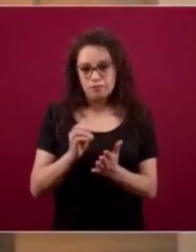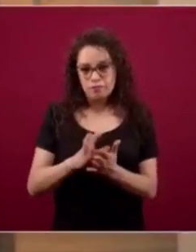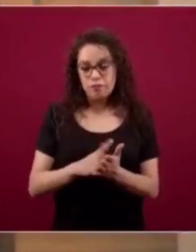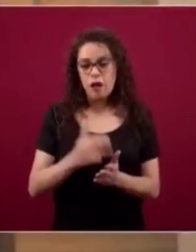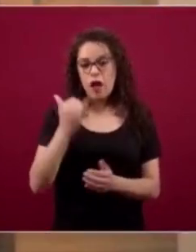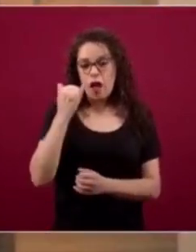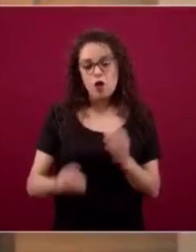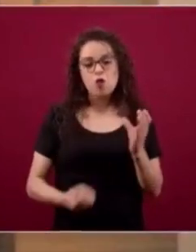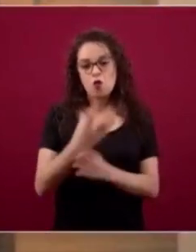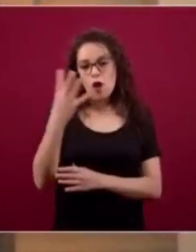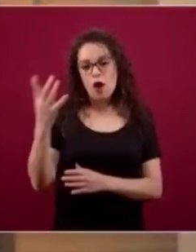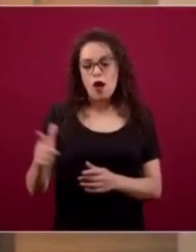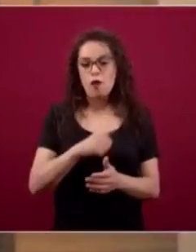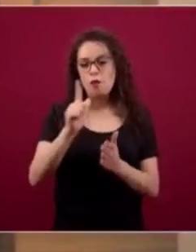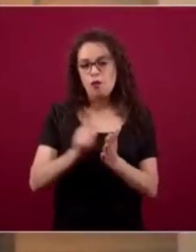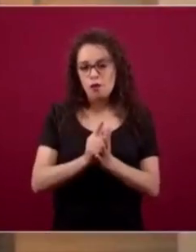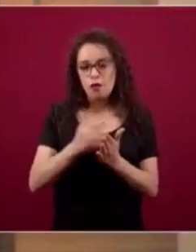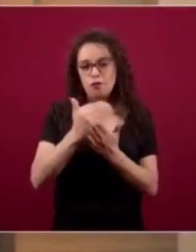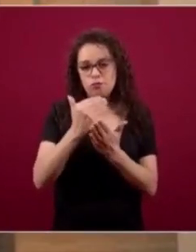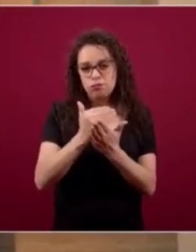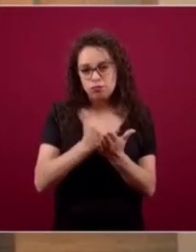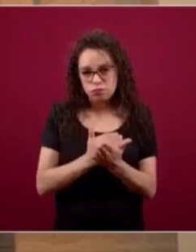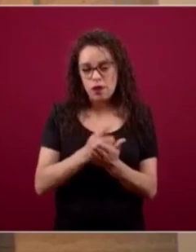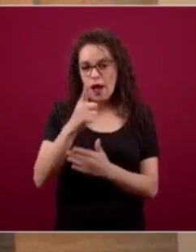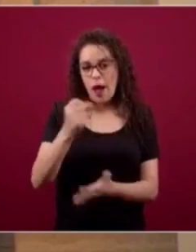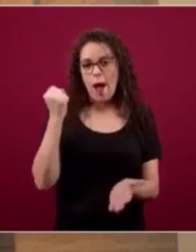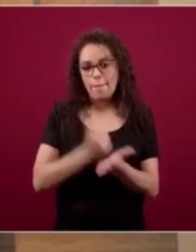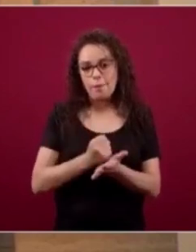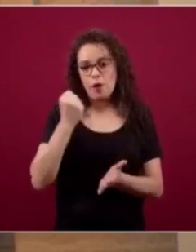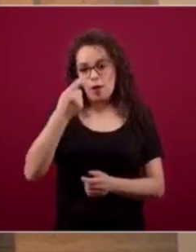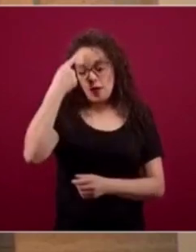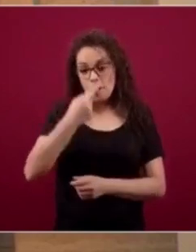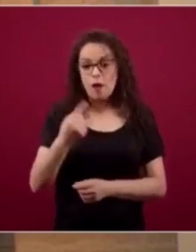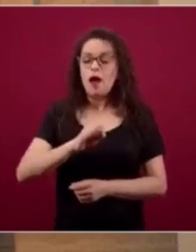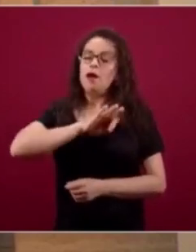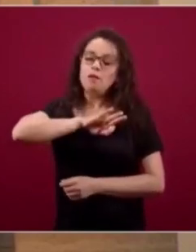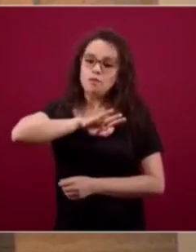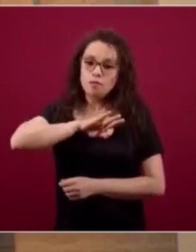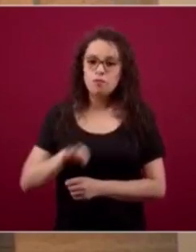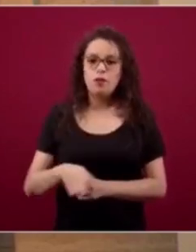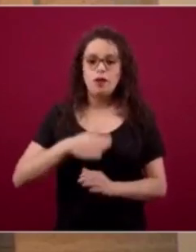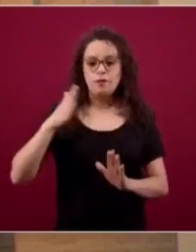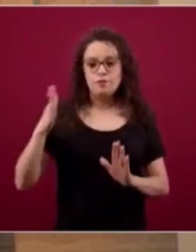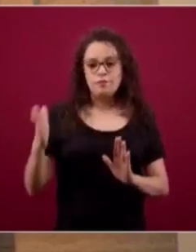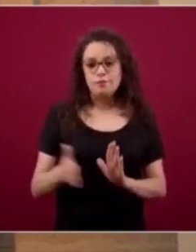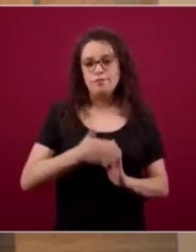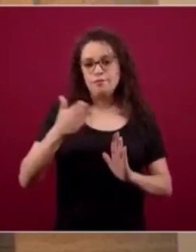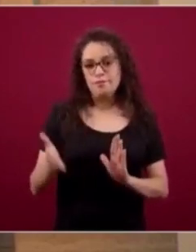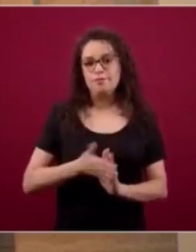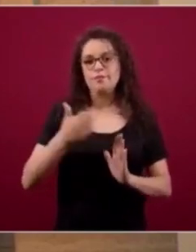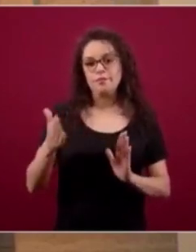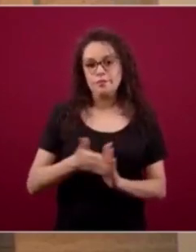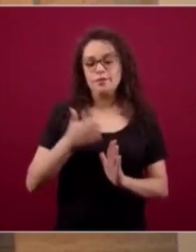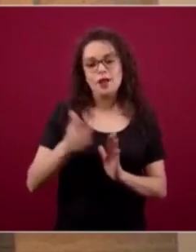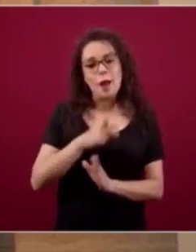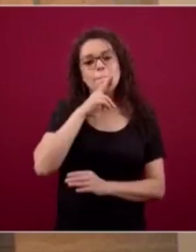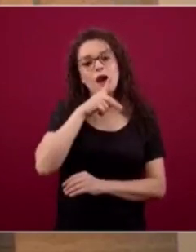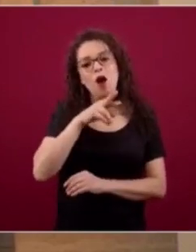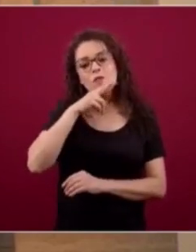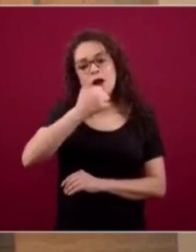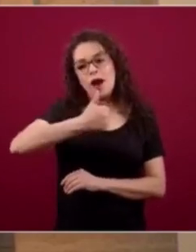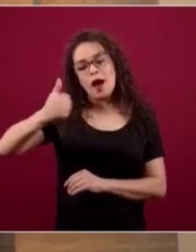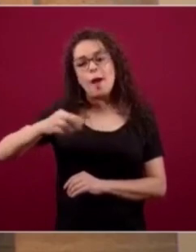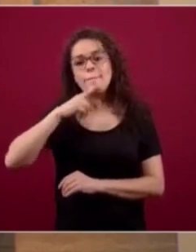lineamientos, etcétera, para que podamos fincar cada vez mejor y con mejores esquemas de